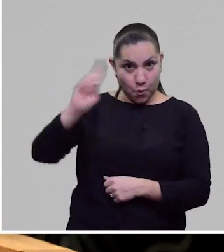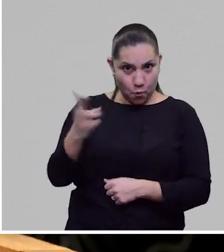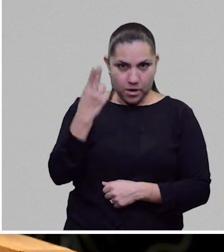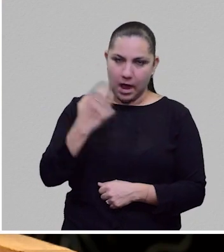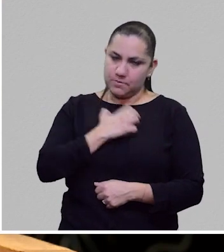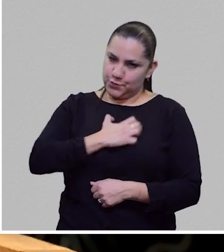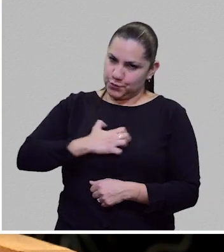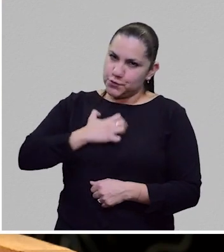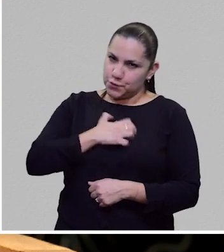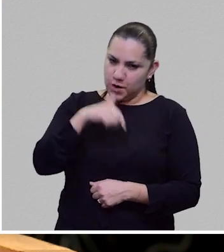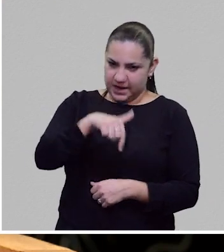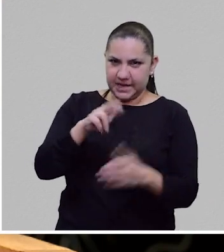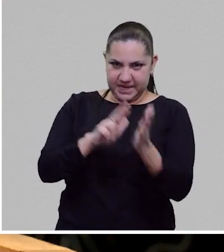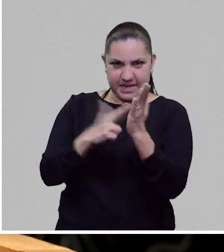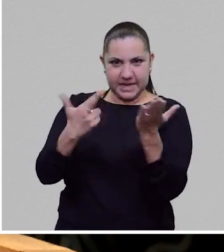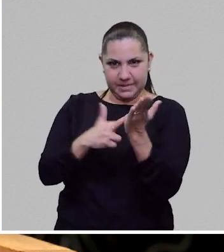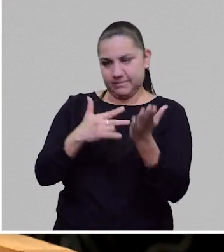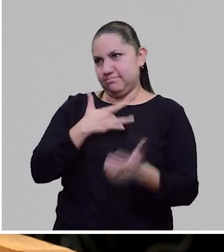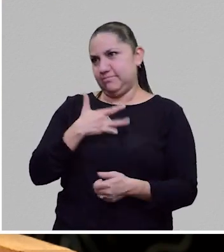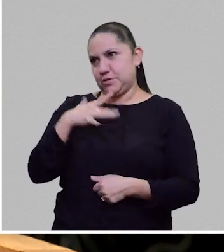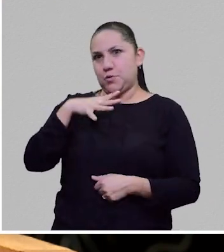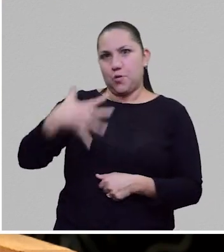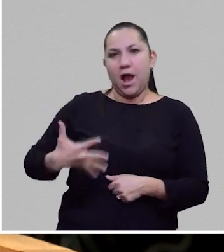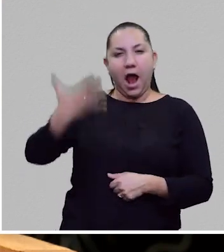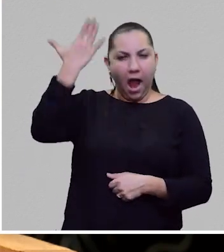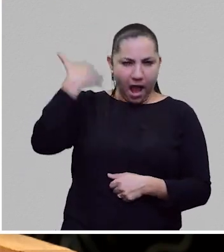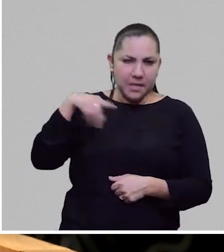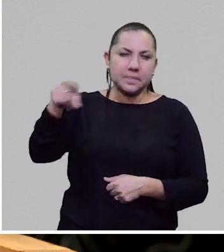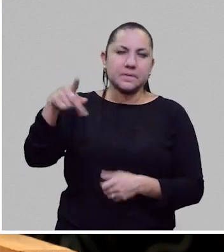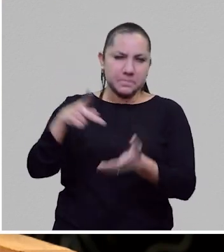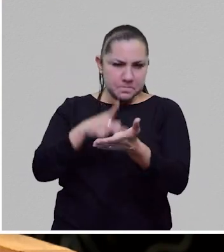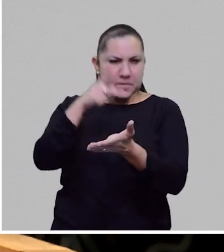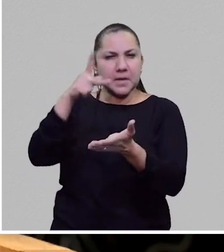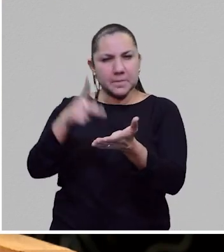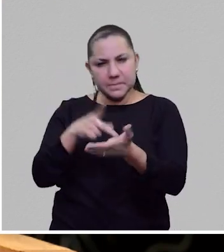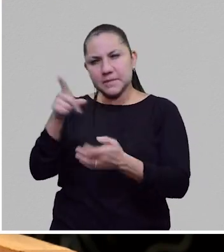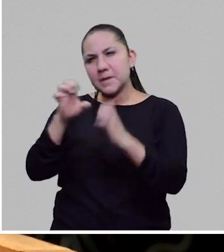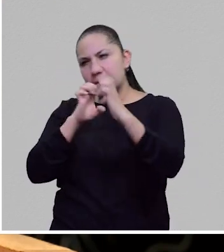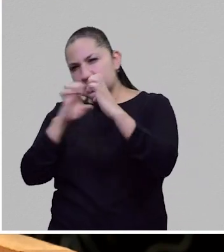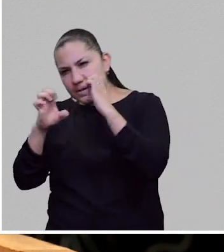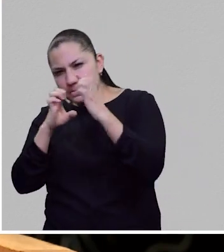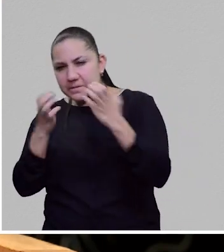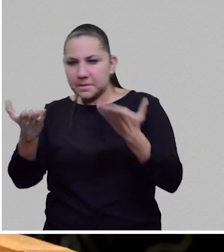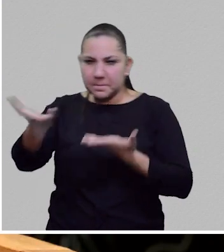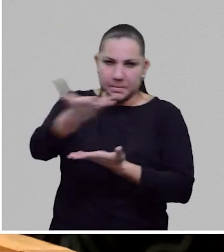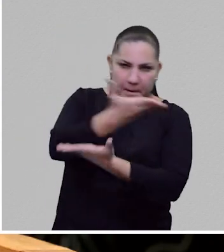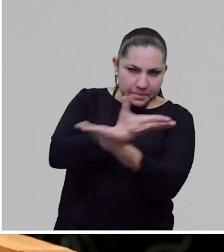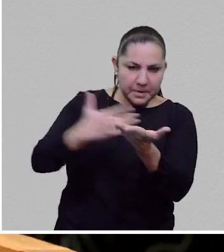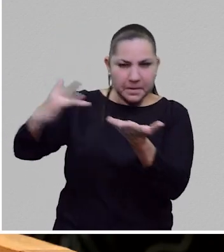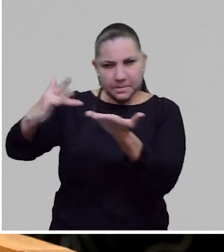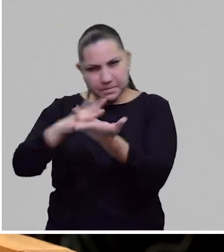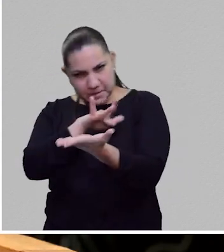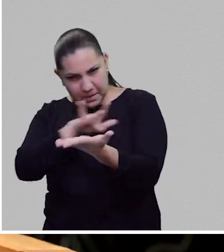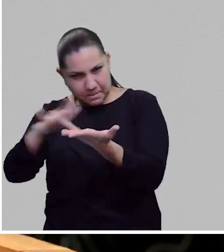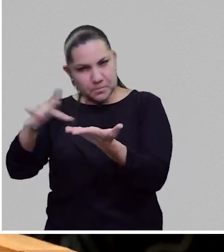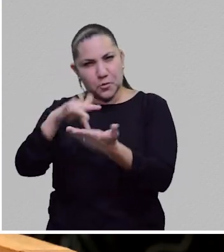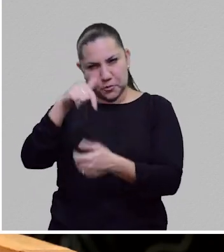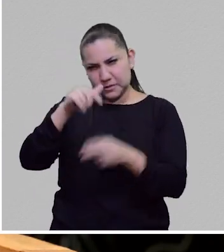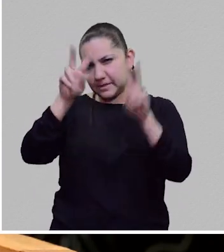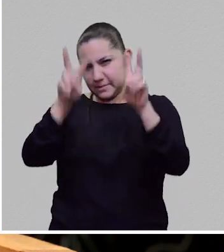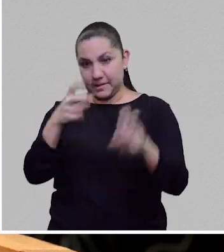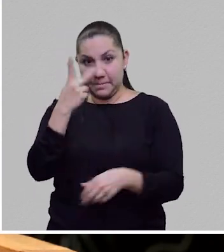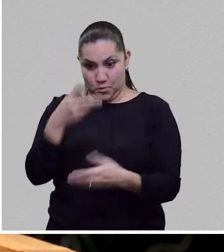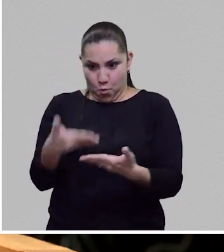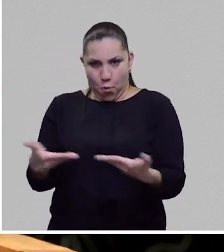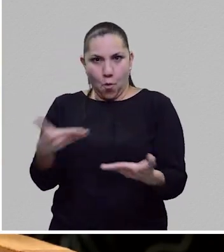Bef aquí en la UNAM con la revista de la universidad. Ya lo hemos tenido con todas sus letras, en varias ocasiones ha colaborado con nosotros, pero